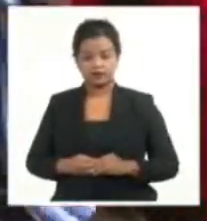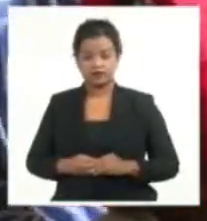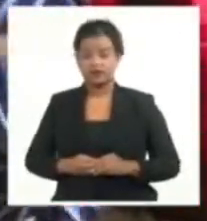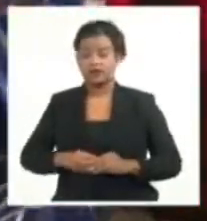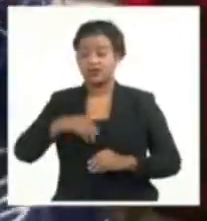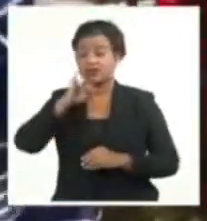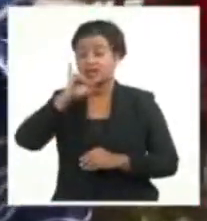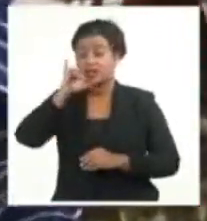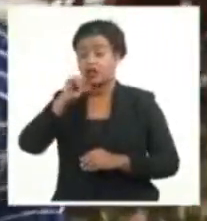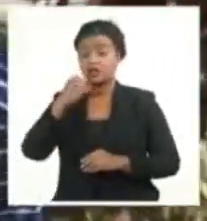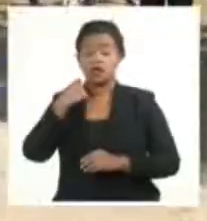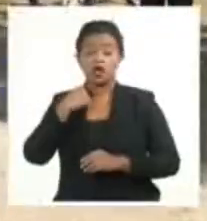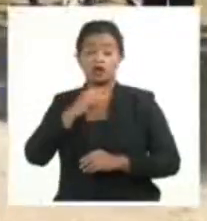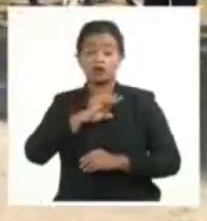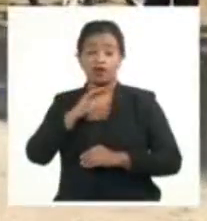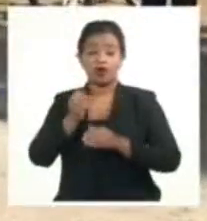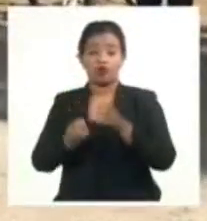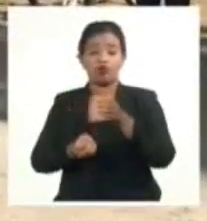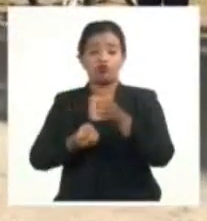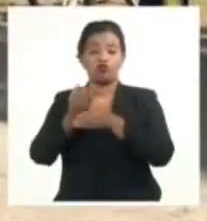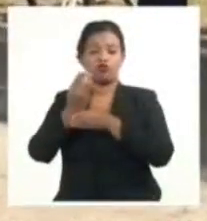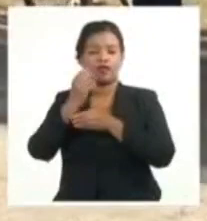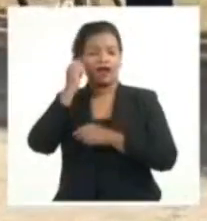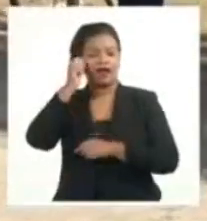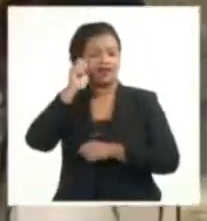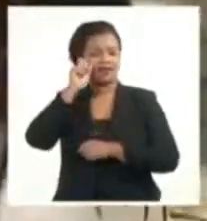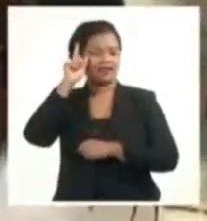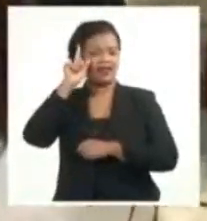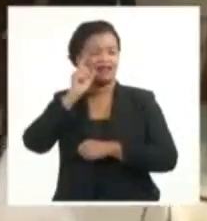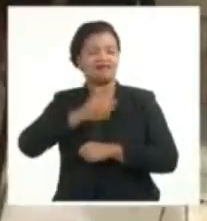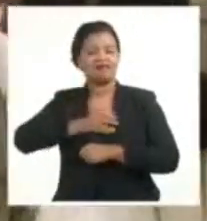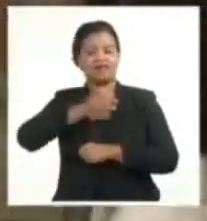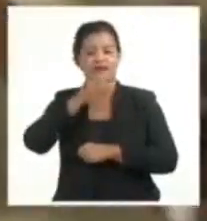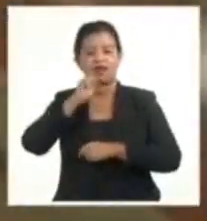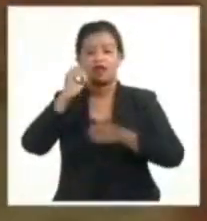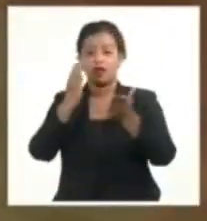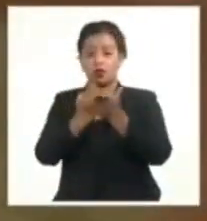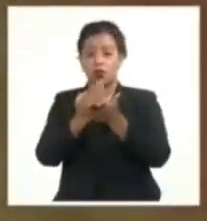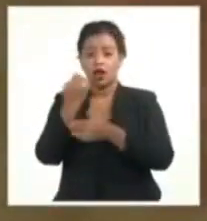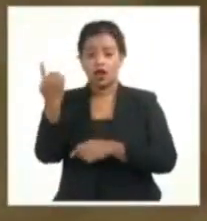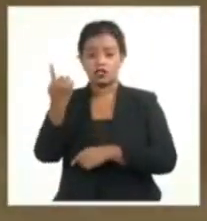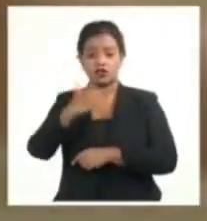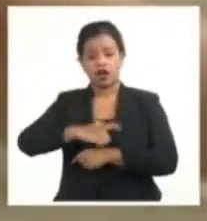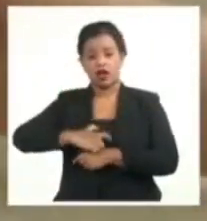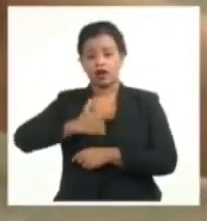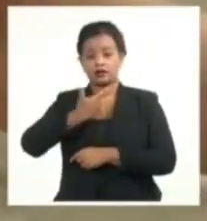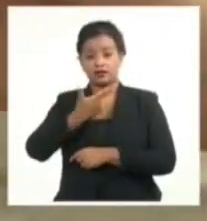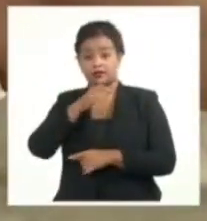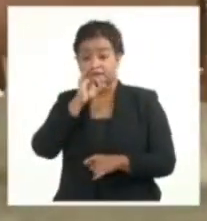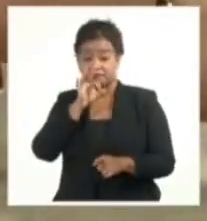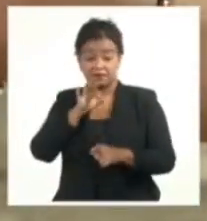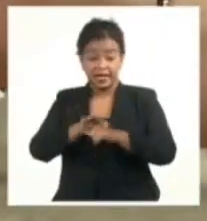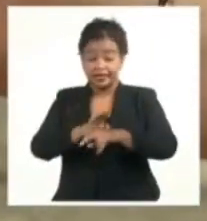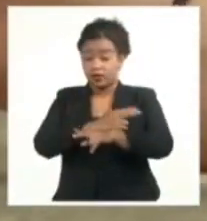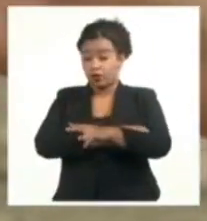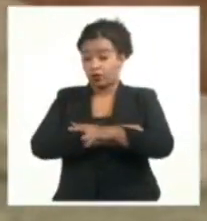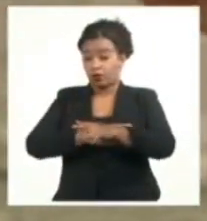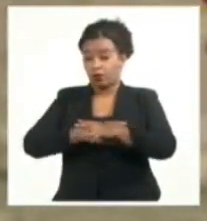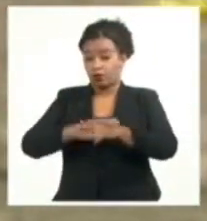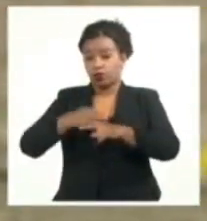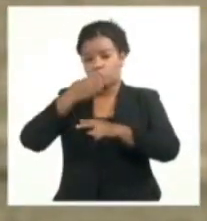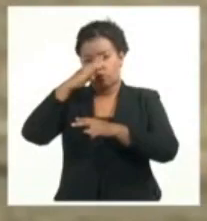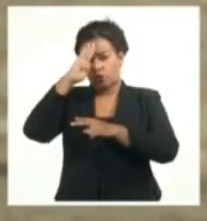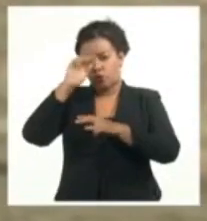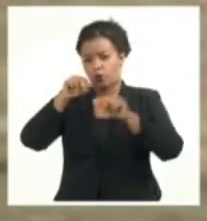revolución. La iniciativa de Fidel dio luz a la Escuela Nacional de Arte, centro que desde su origen se multiplicó en el país hasta